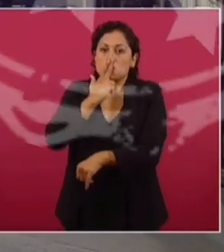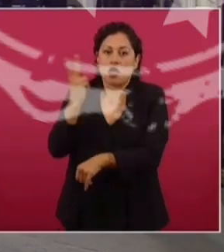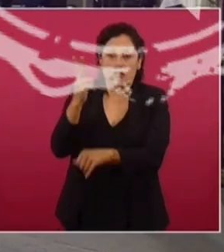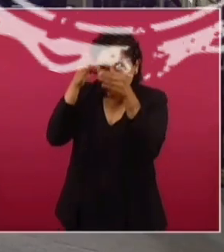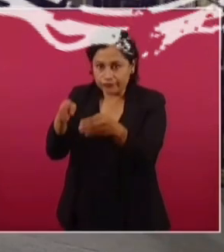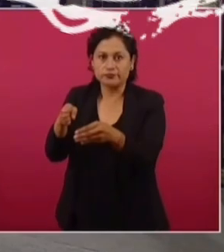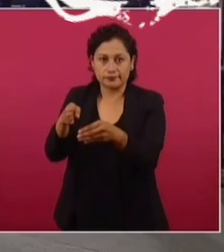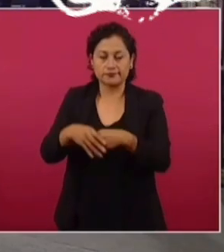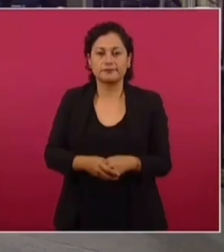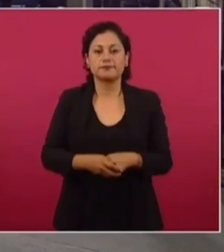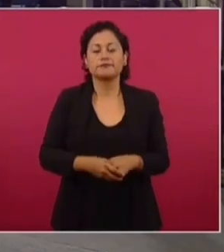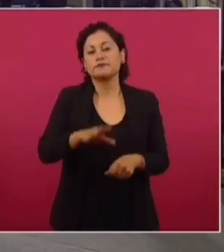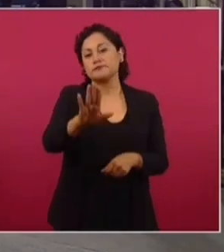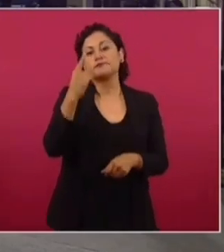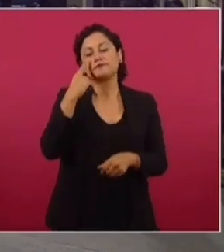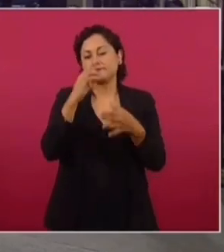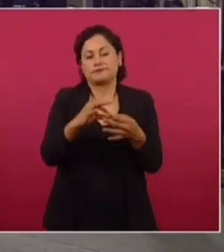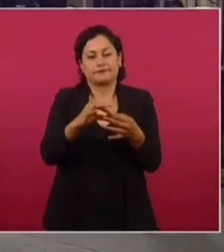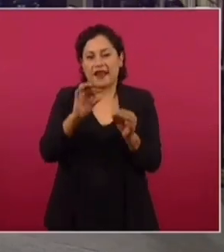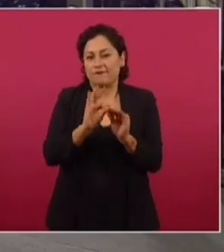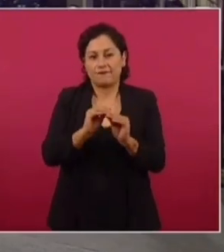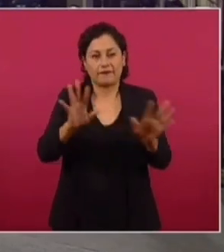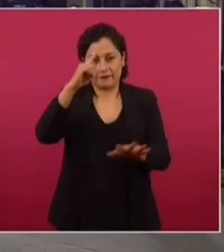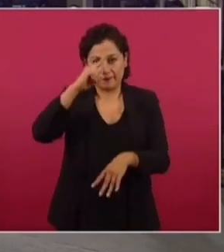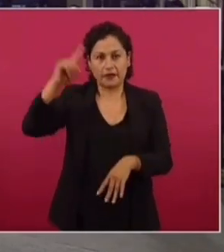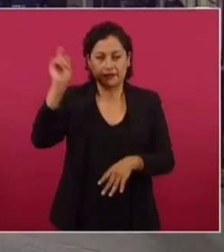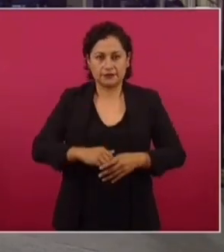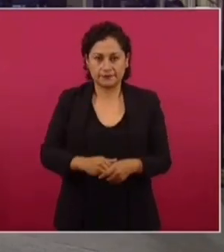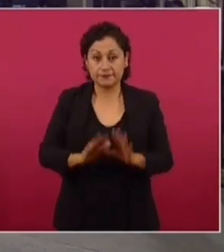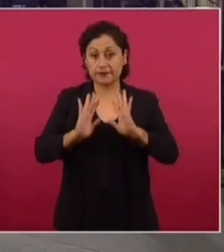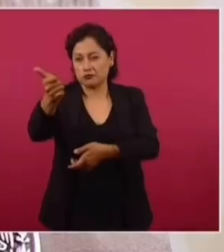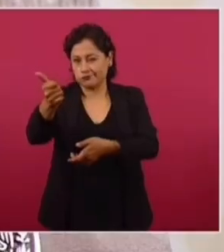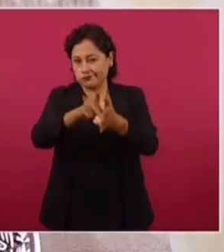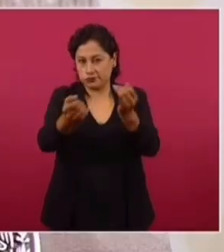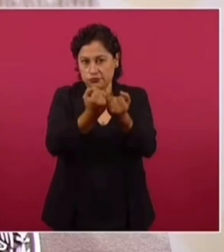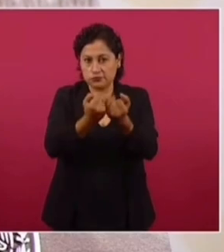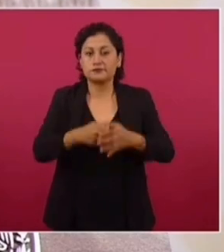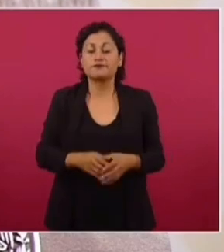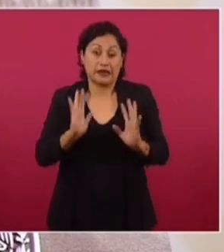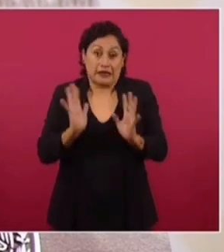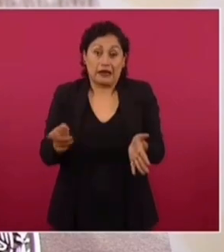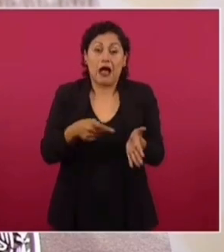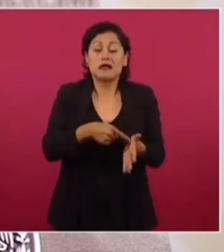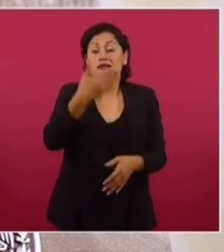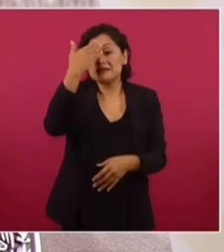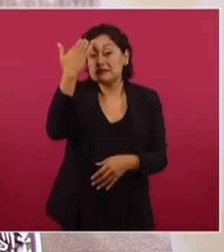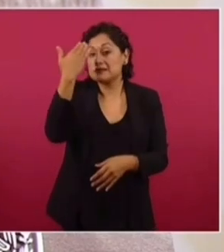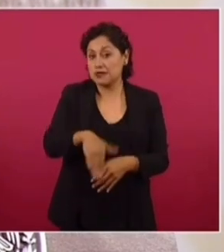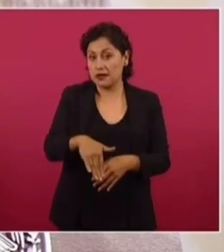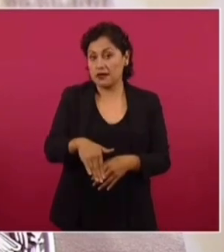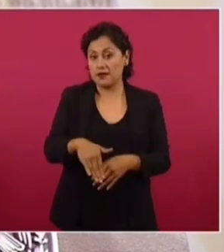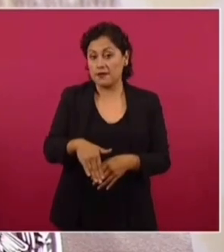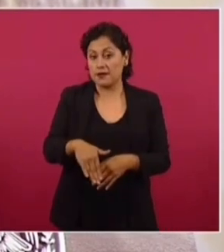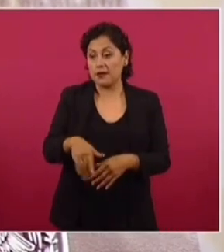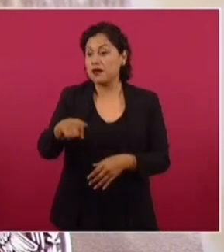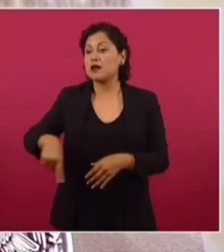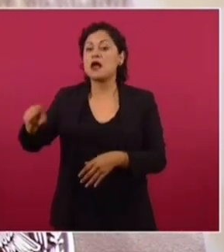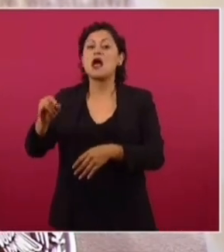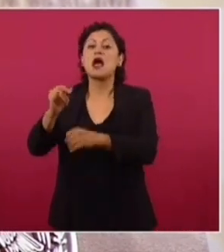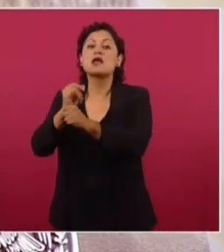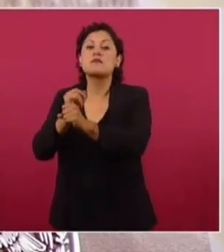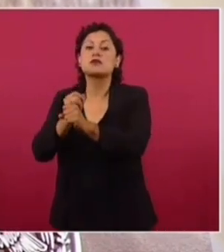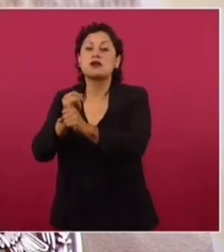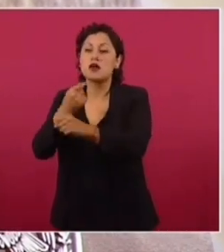Mira, es muy sencillo de explicar, a ver, ya el Reforma, ya tienen información de que se están fallando los amparos